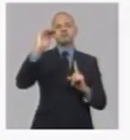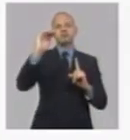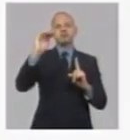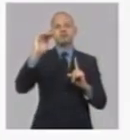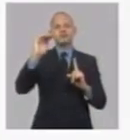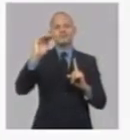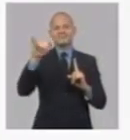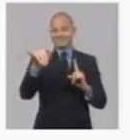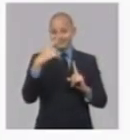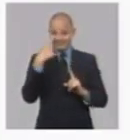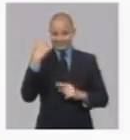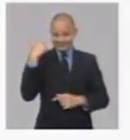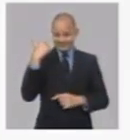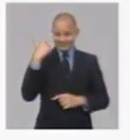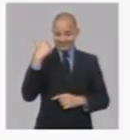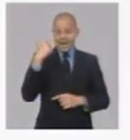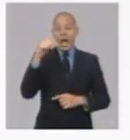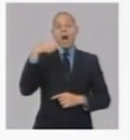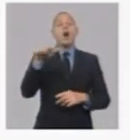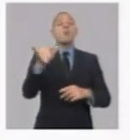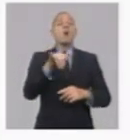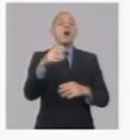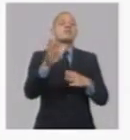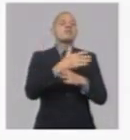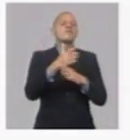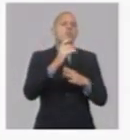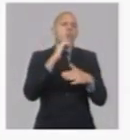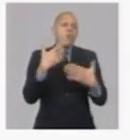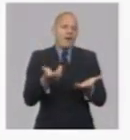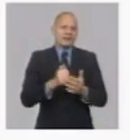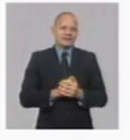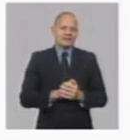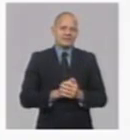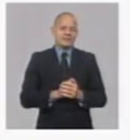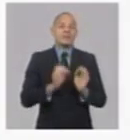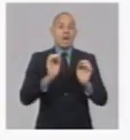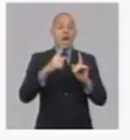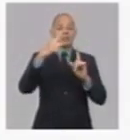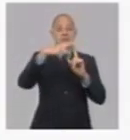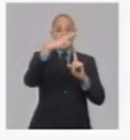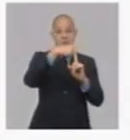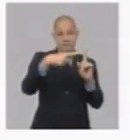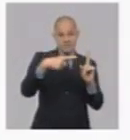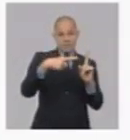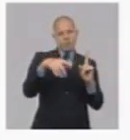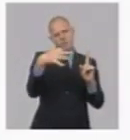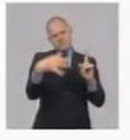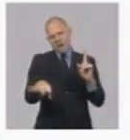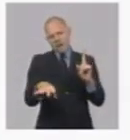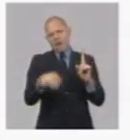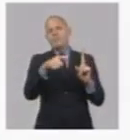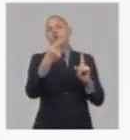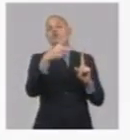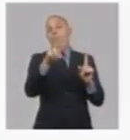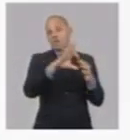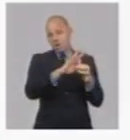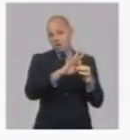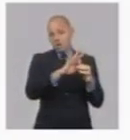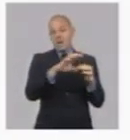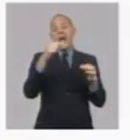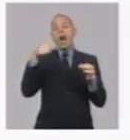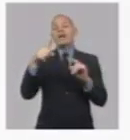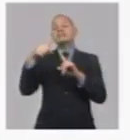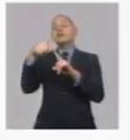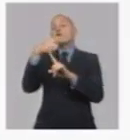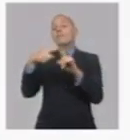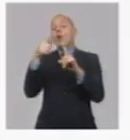O sea, hay una diferenciación entre los profesionales, los técnicos de nivel medio, los que tienen nivel superior,